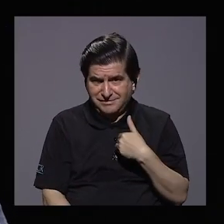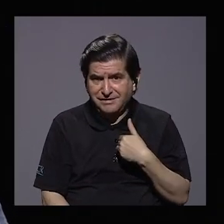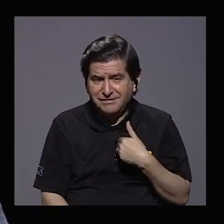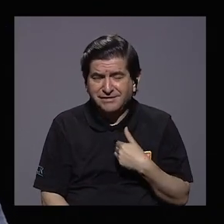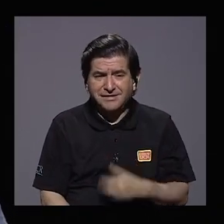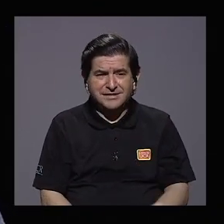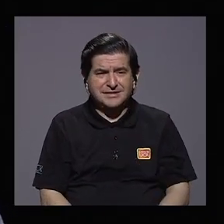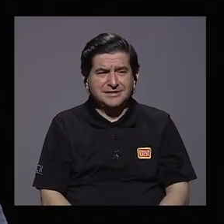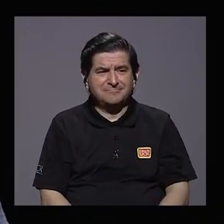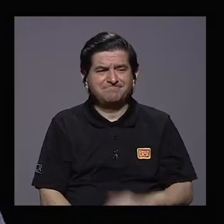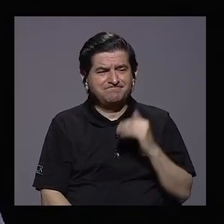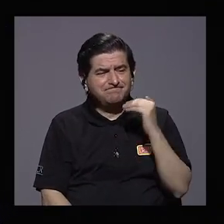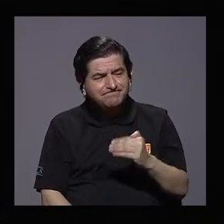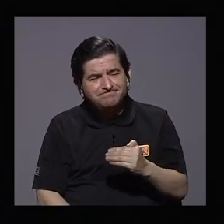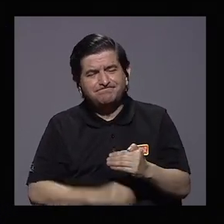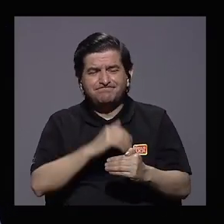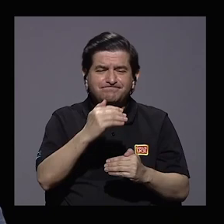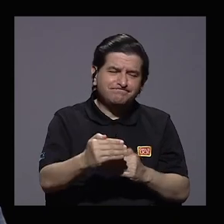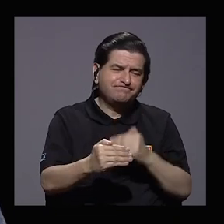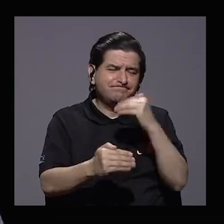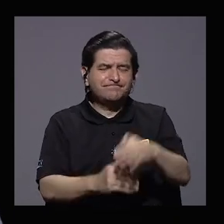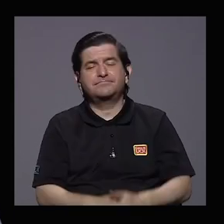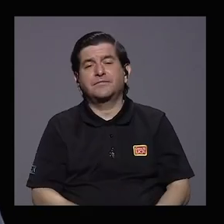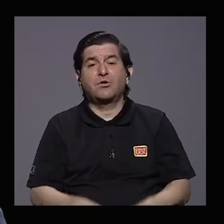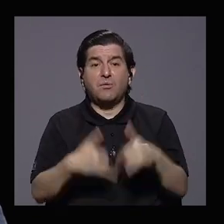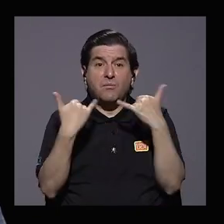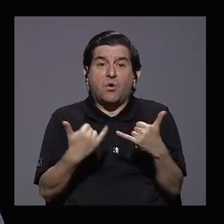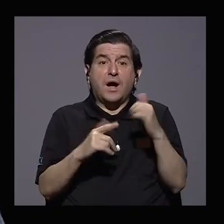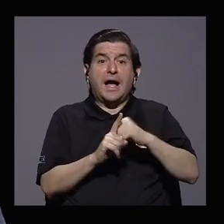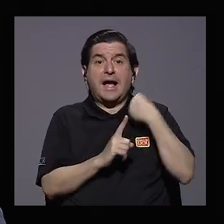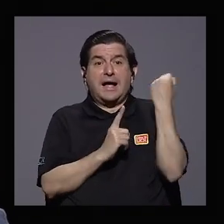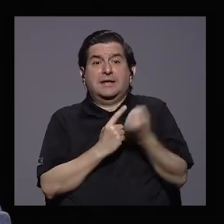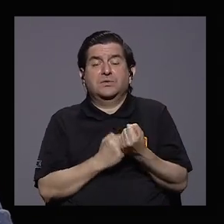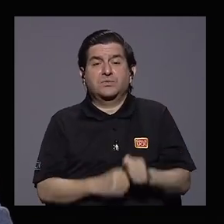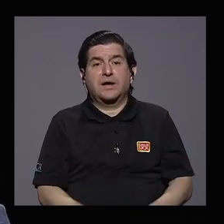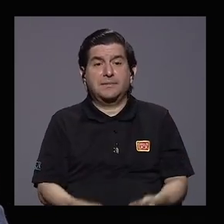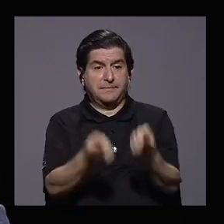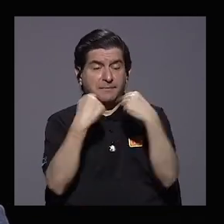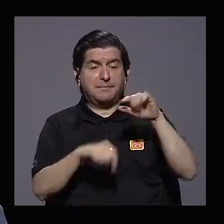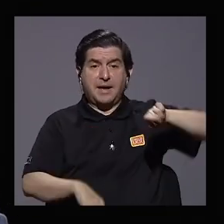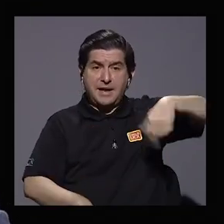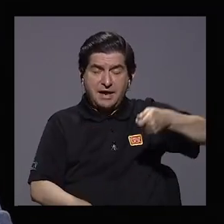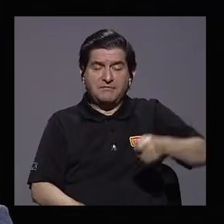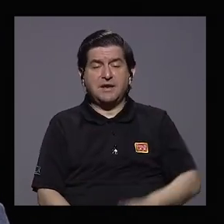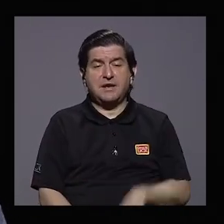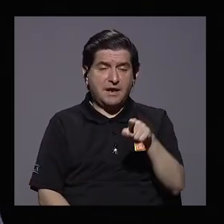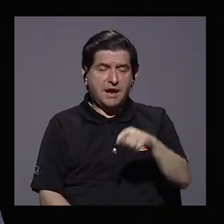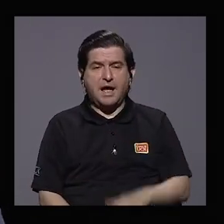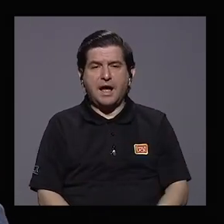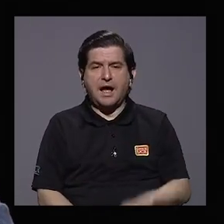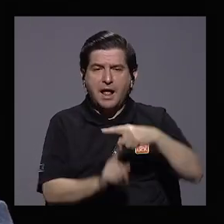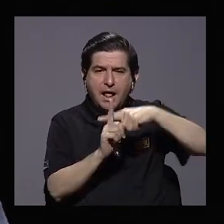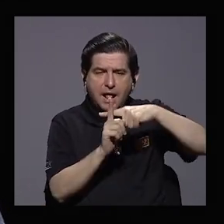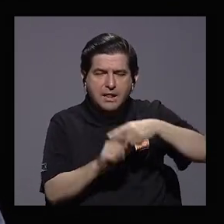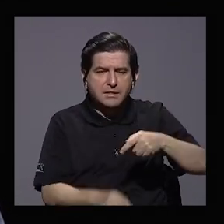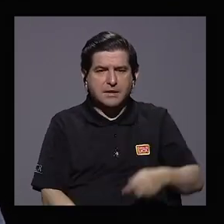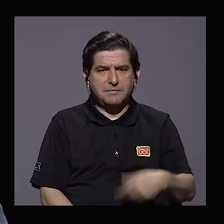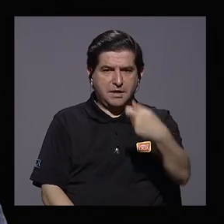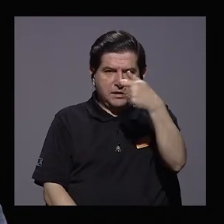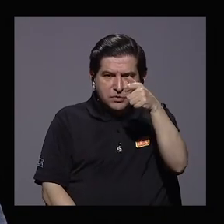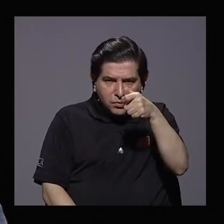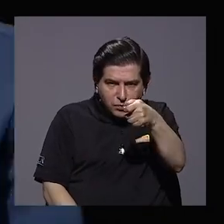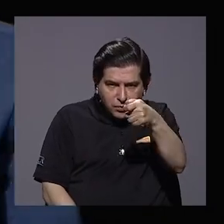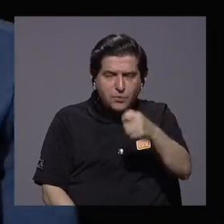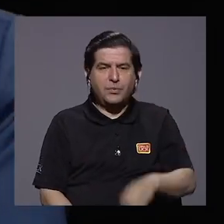procesos, como los protocolos que vivimos hoy para entrar acá al canal, donde nos toman la temperatura, donde tenemos que venir con una